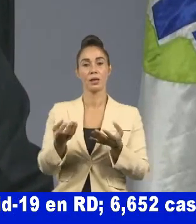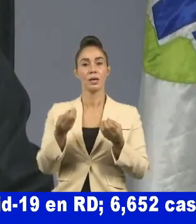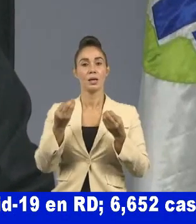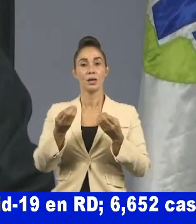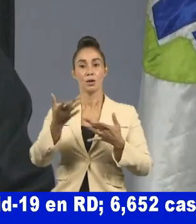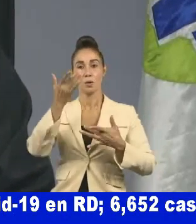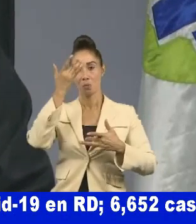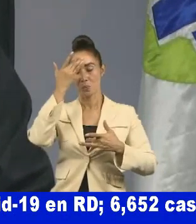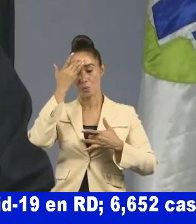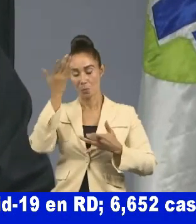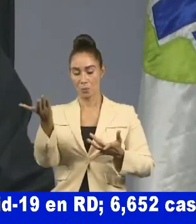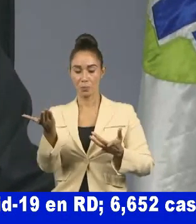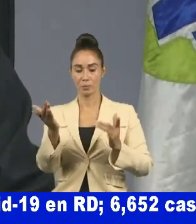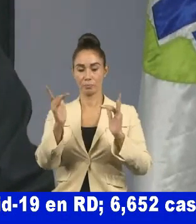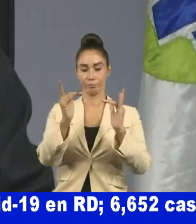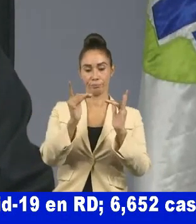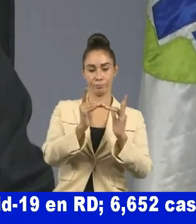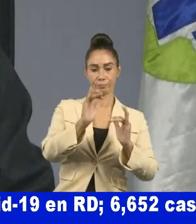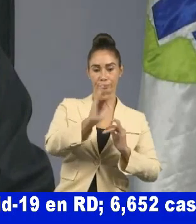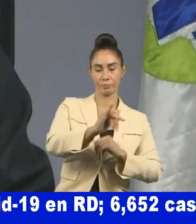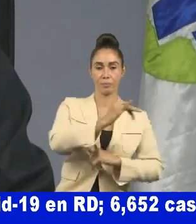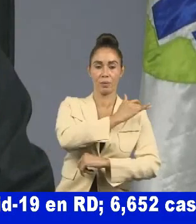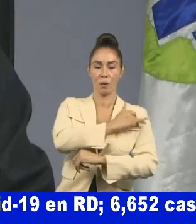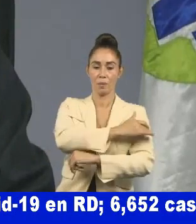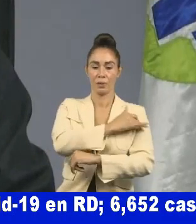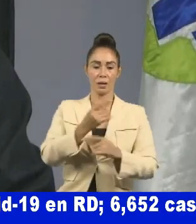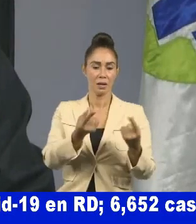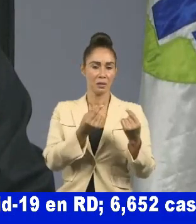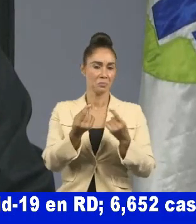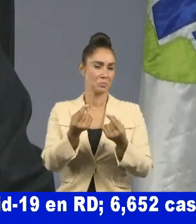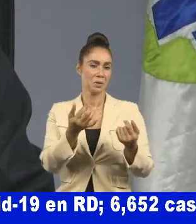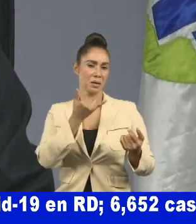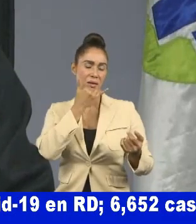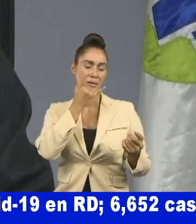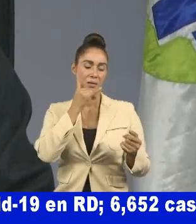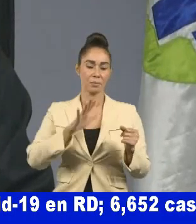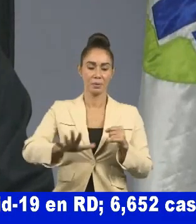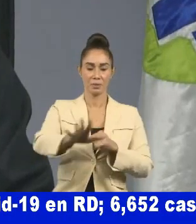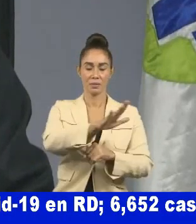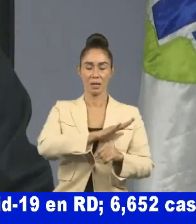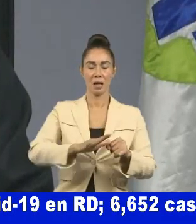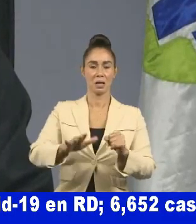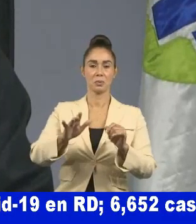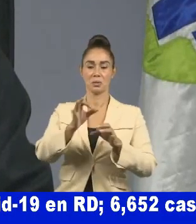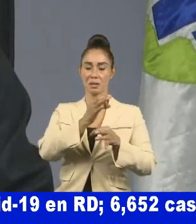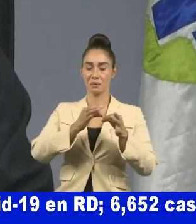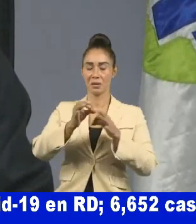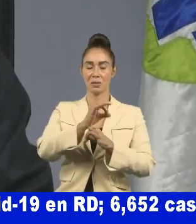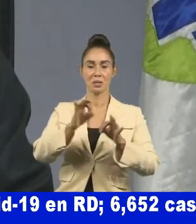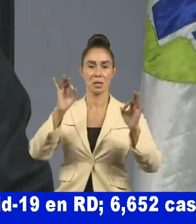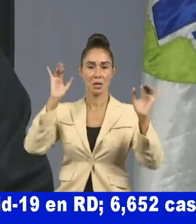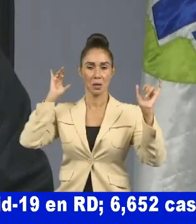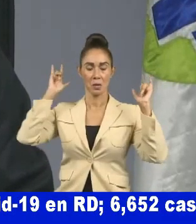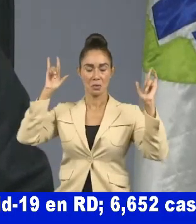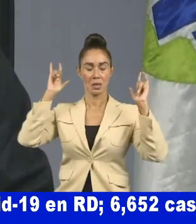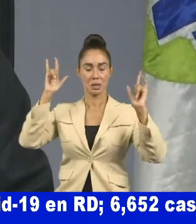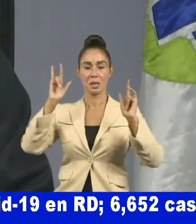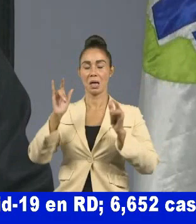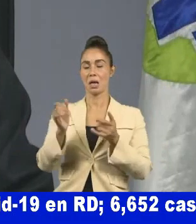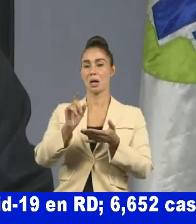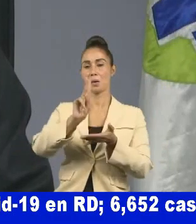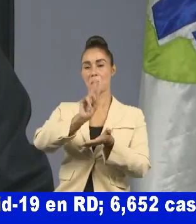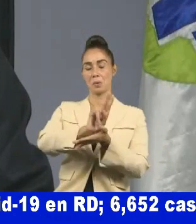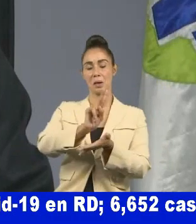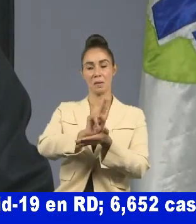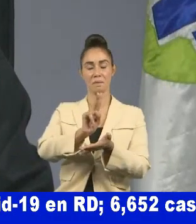camas y hospitalizaciones en el gran Santo Domingo, Santiago, San Francisco, La Vega, Puerto Plata,